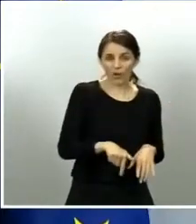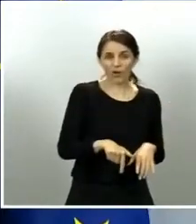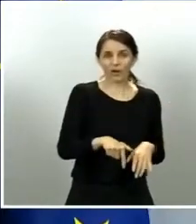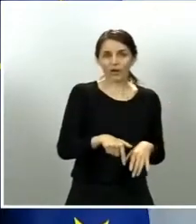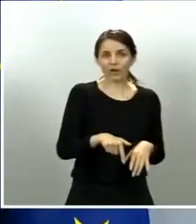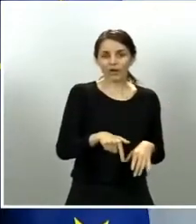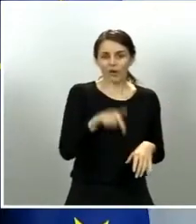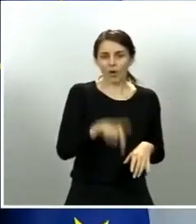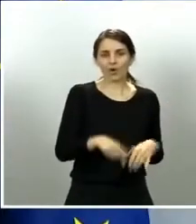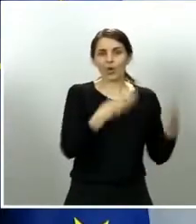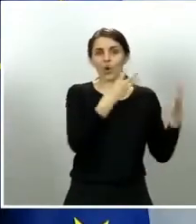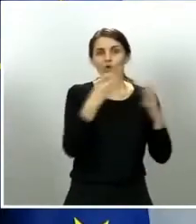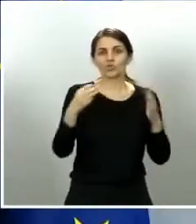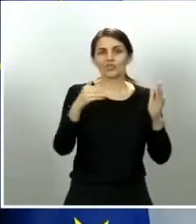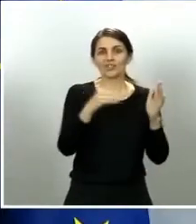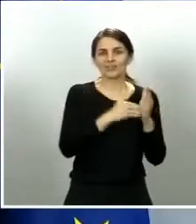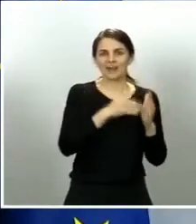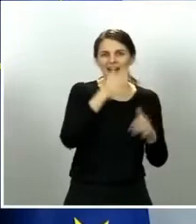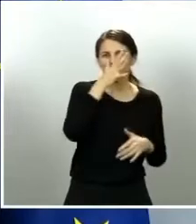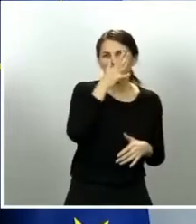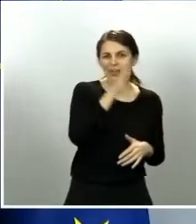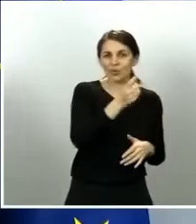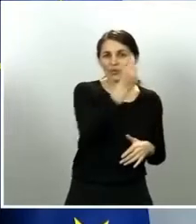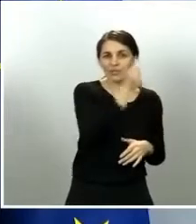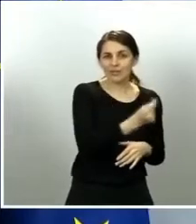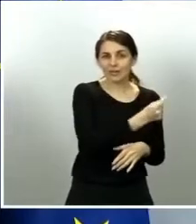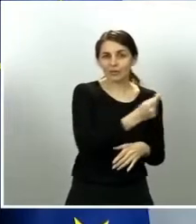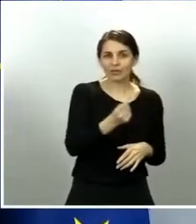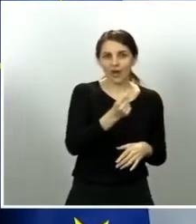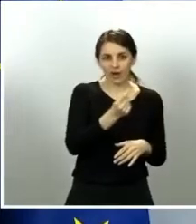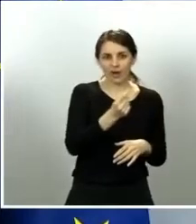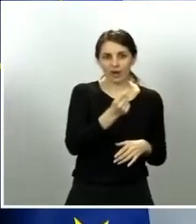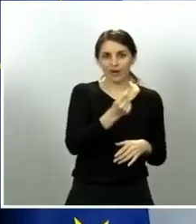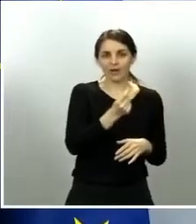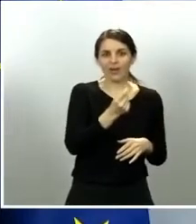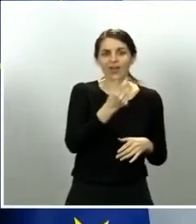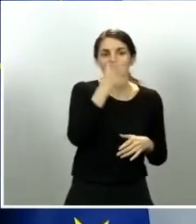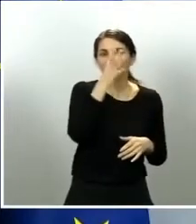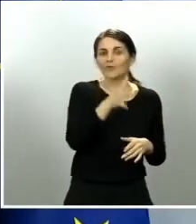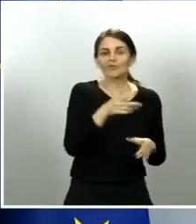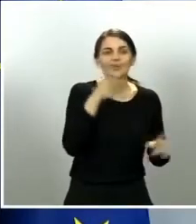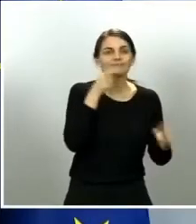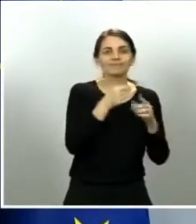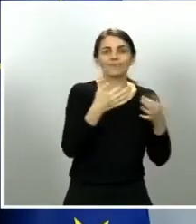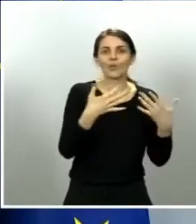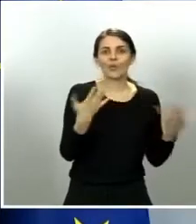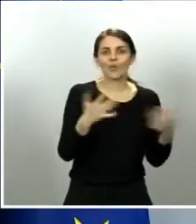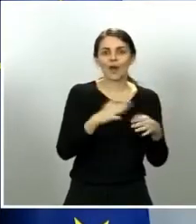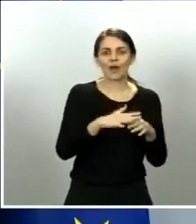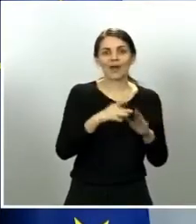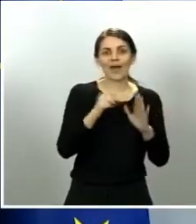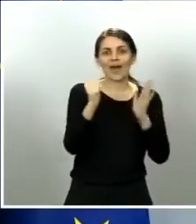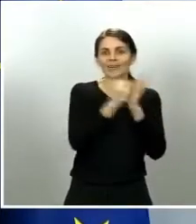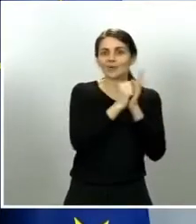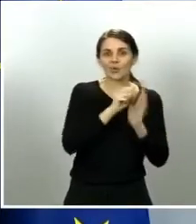ante actos de haber vulnerado o, supuestamente, mejor dicho, violentado el artículo 7,